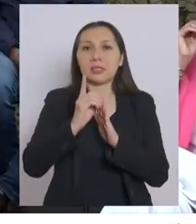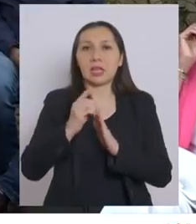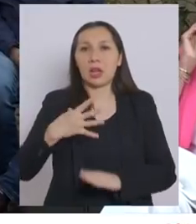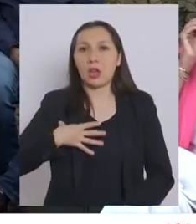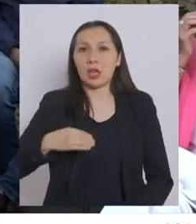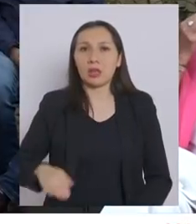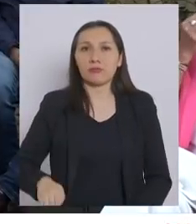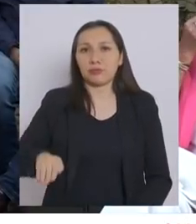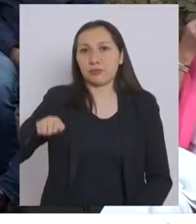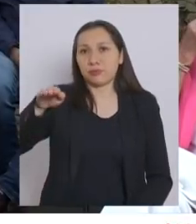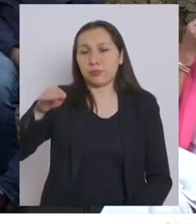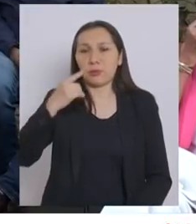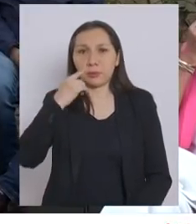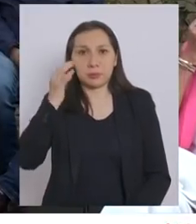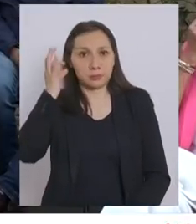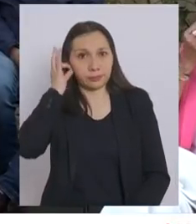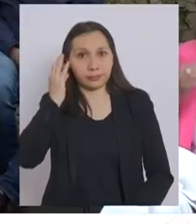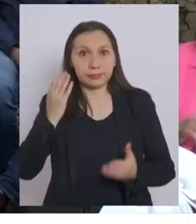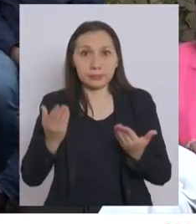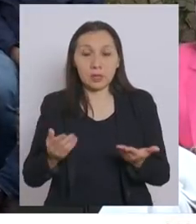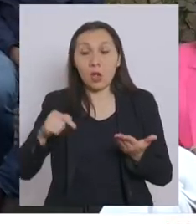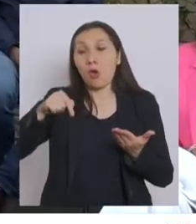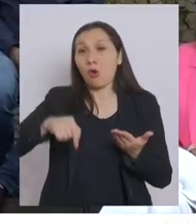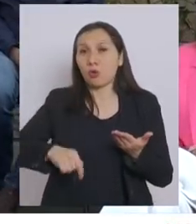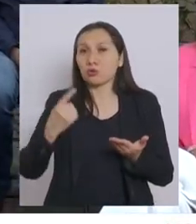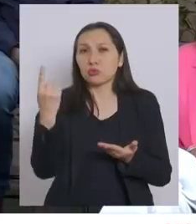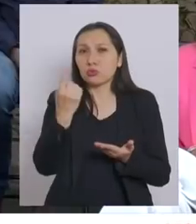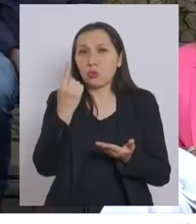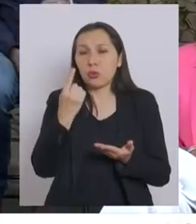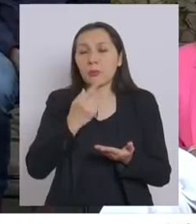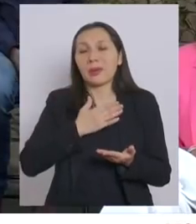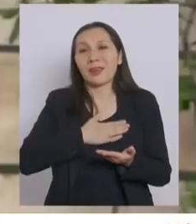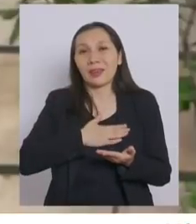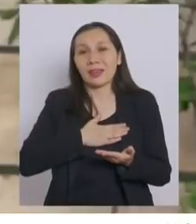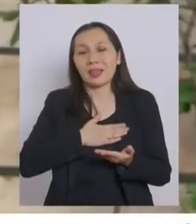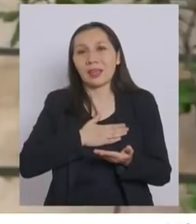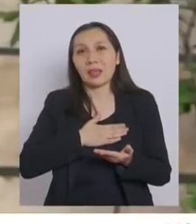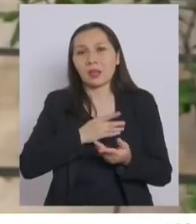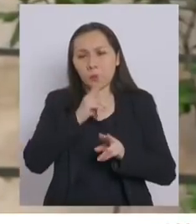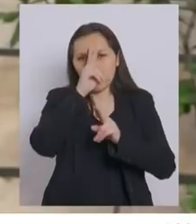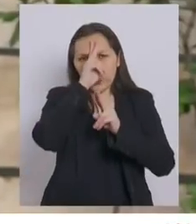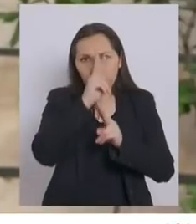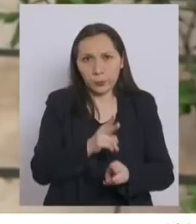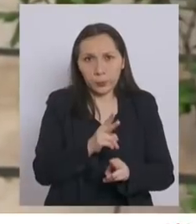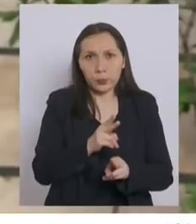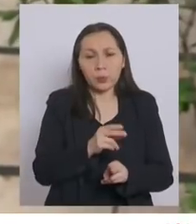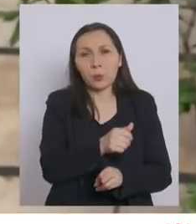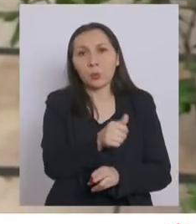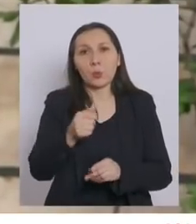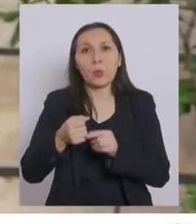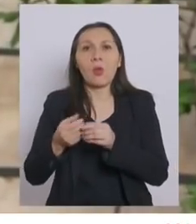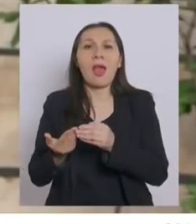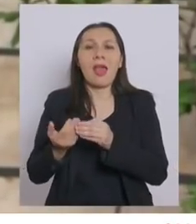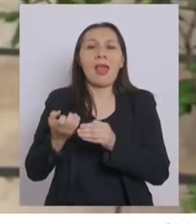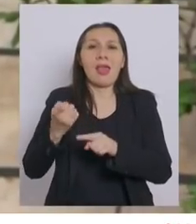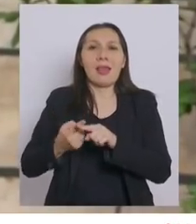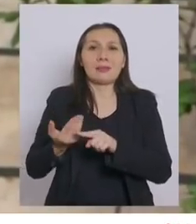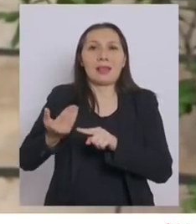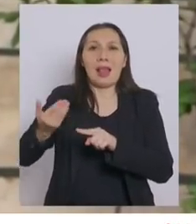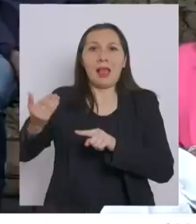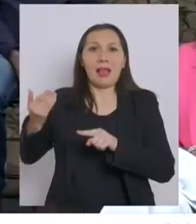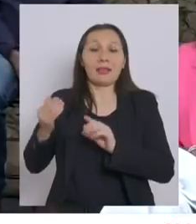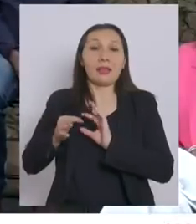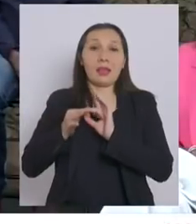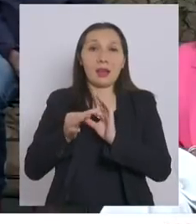hijos e hijas. Y hoy día solamente quiero homenajear a todas las antecesoras que gracias